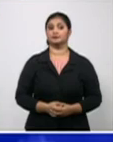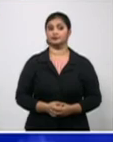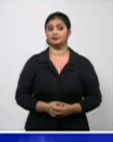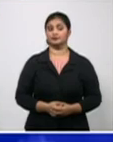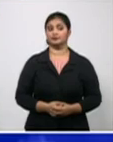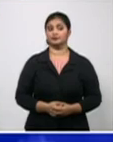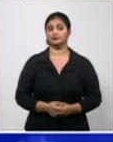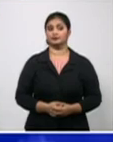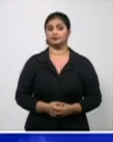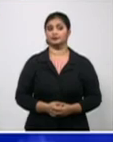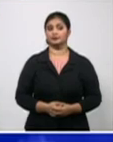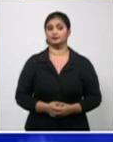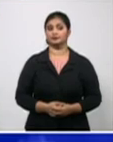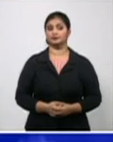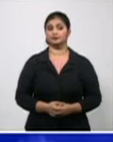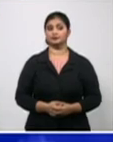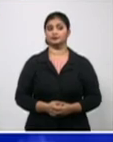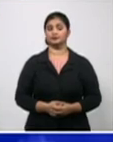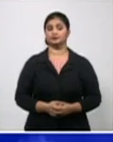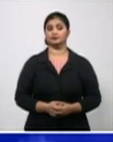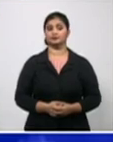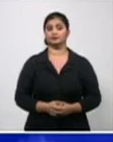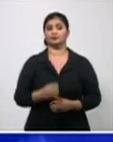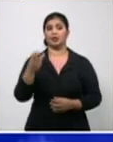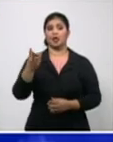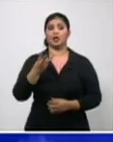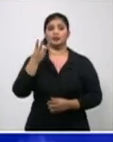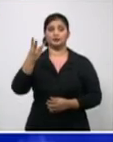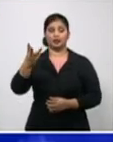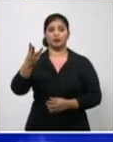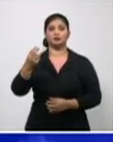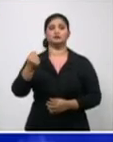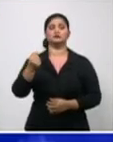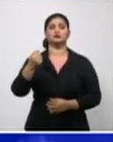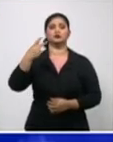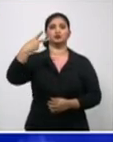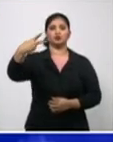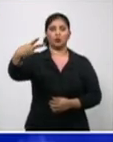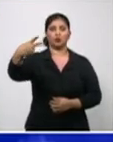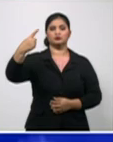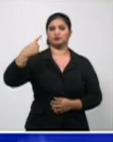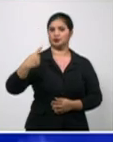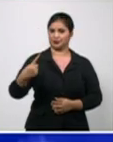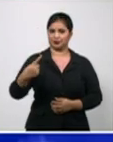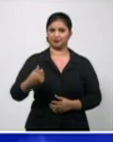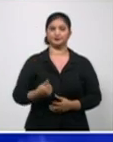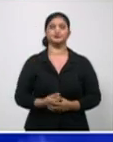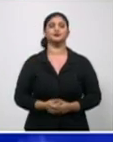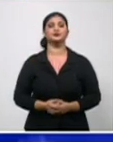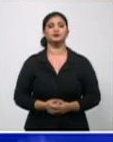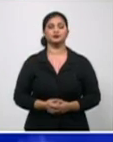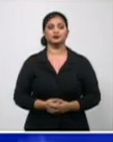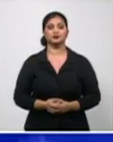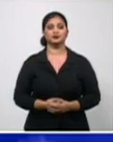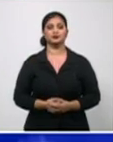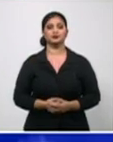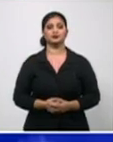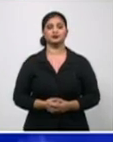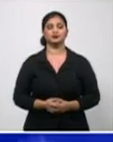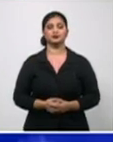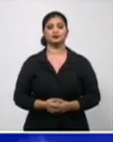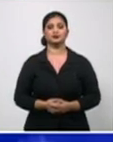afectación, tres de Esmeralda, dos de Florida y uno de Nuevitas. En las Tunas se